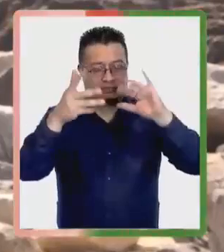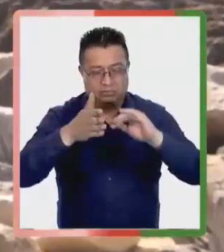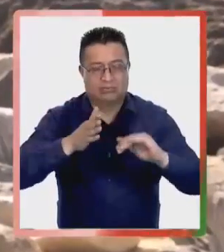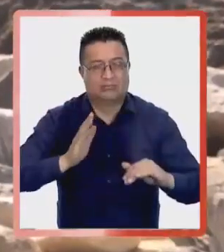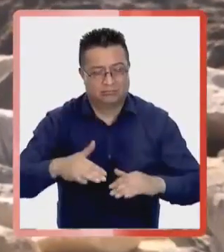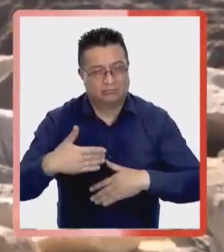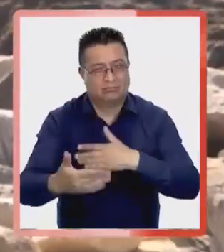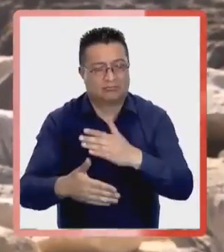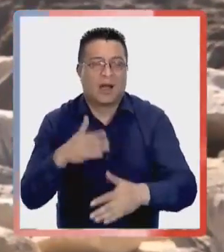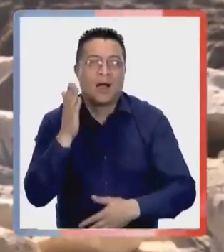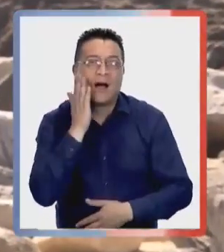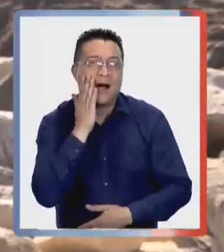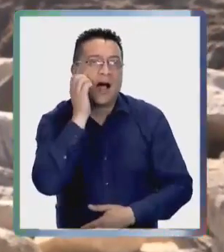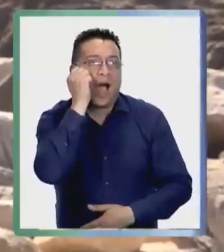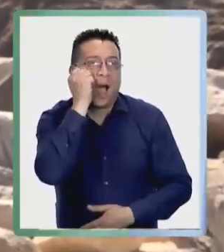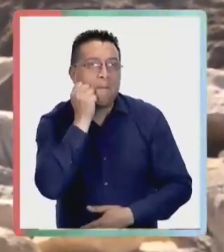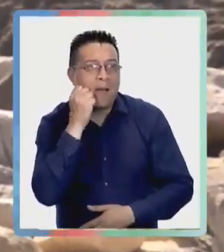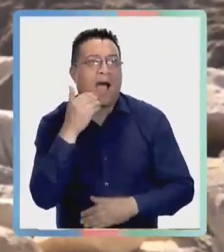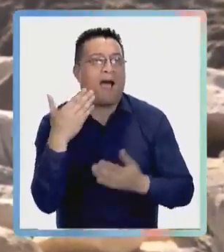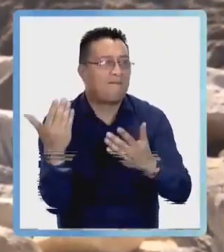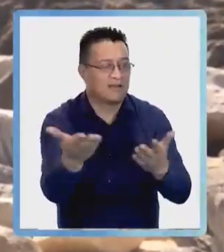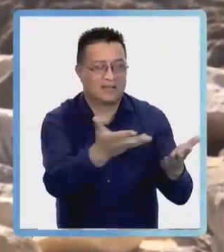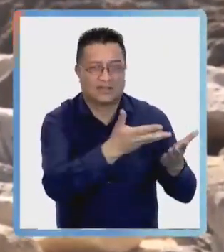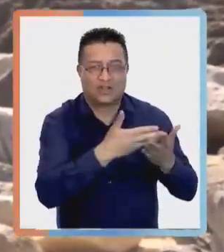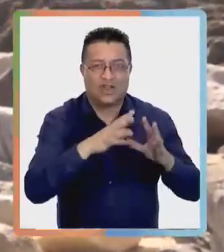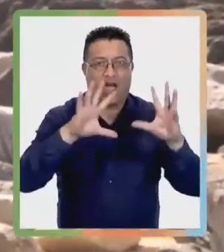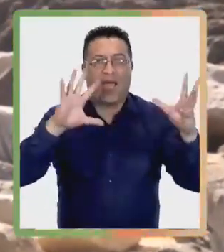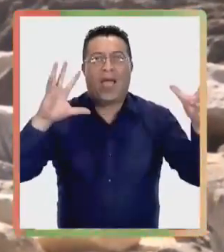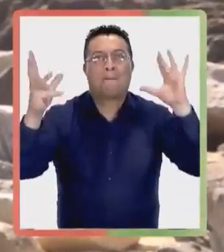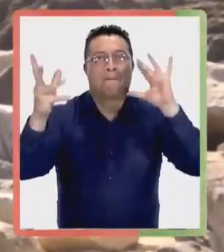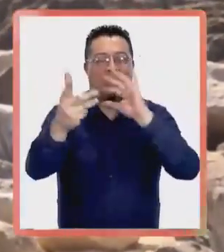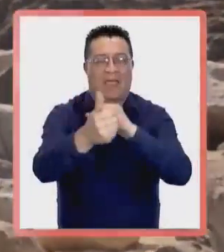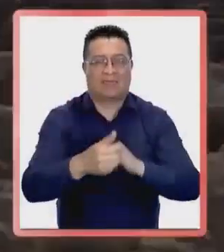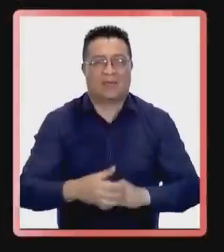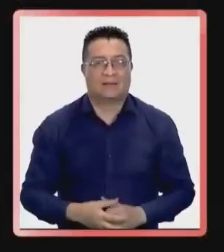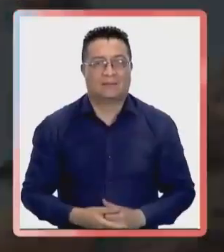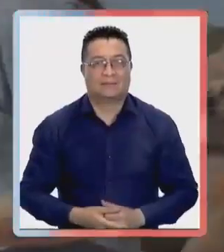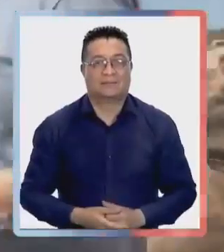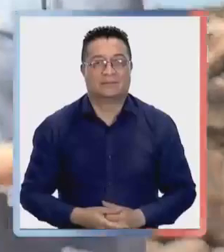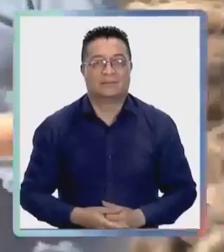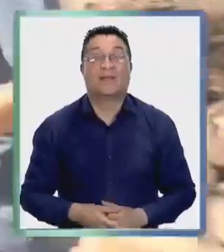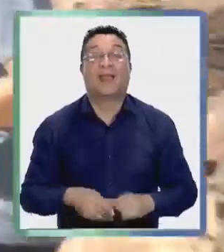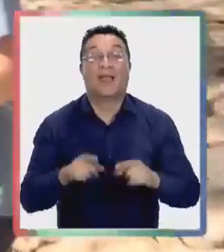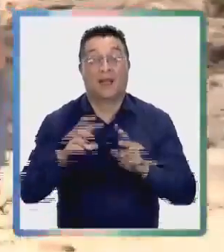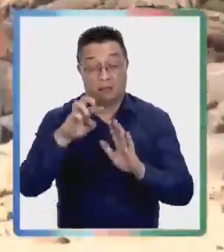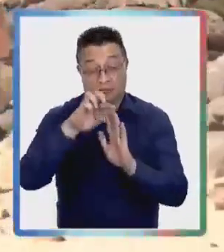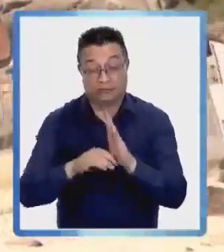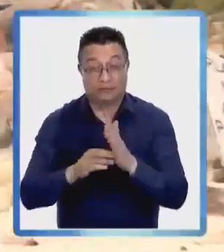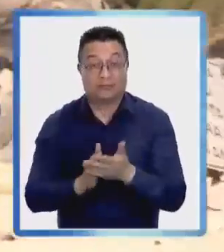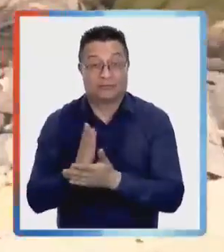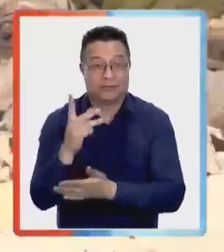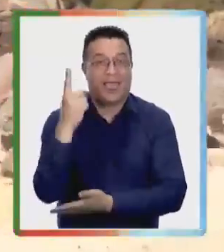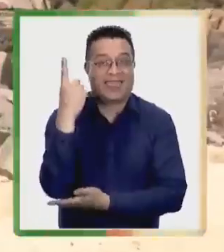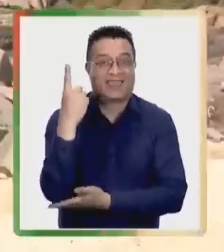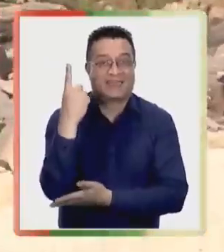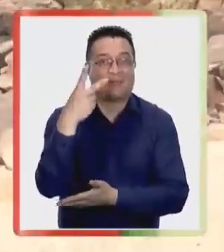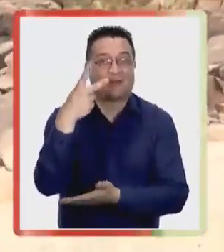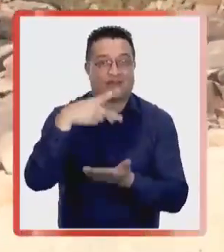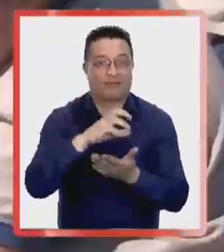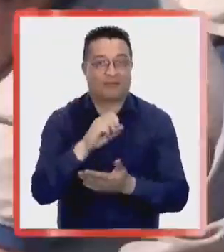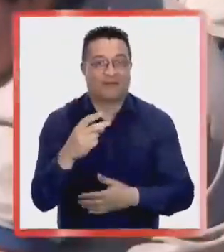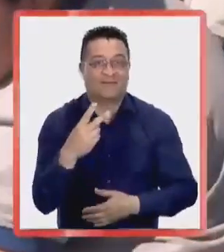sostenible y amable con todo el medioambiente que los rodea. El proyecto comenzó en diciembre del